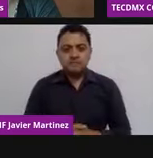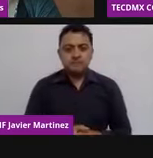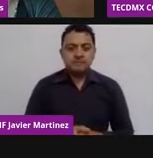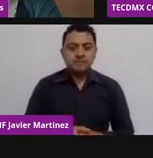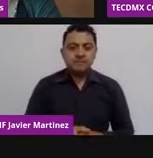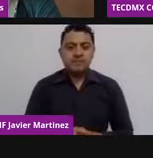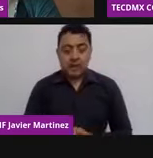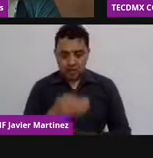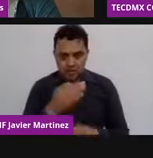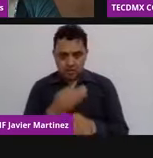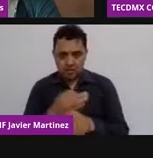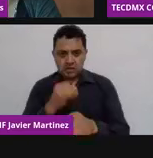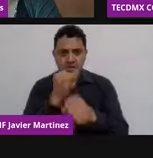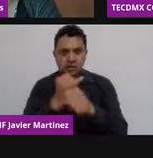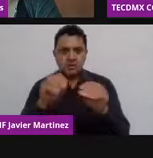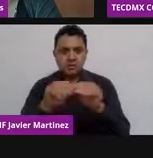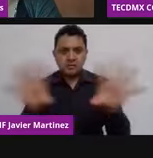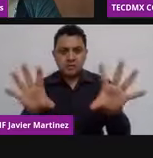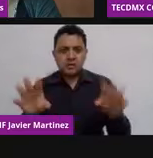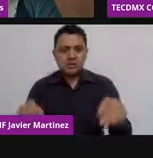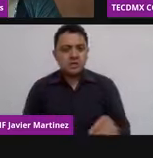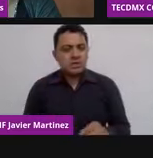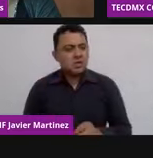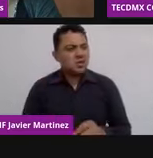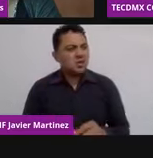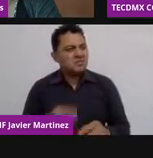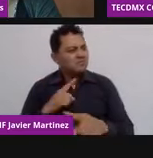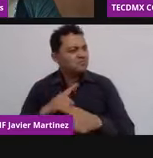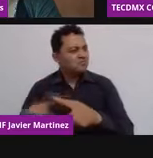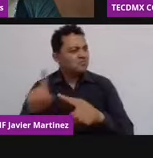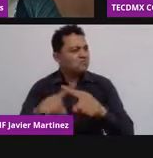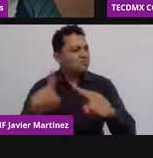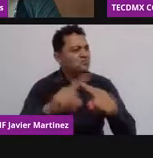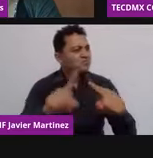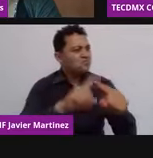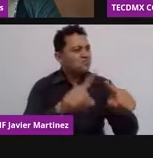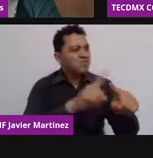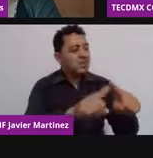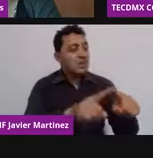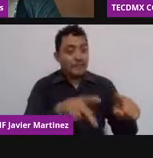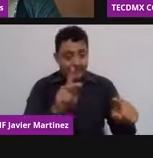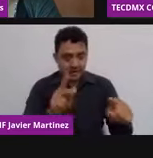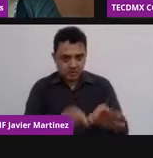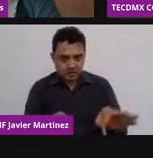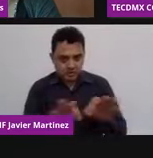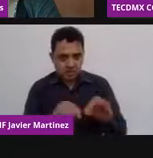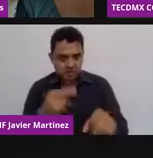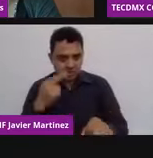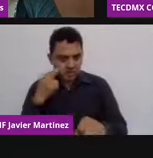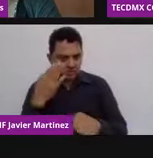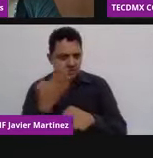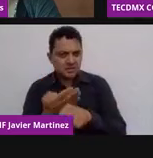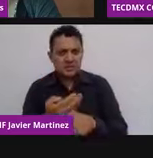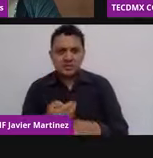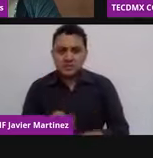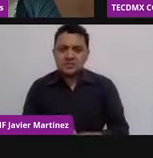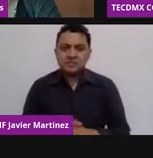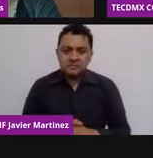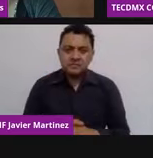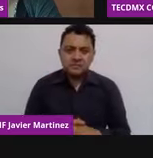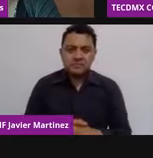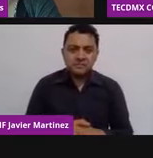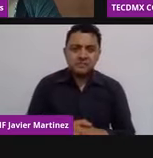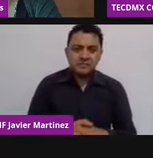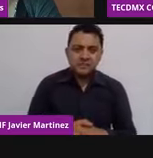darme esa esa manera de vida ser responsable ser una persona que genere